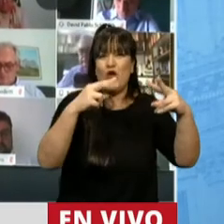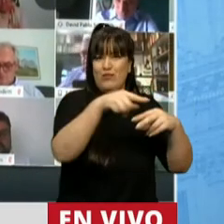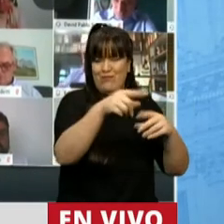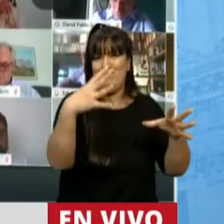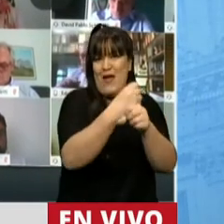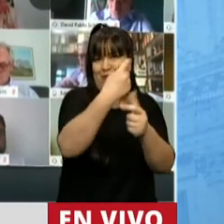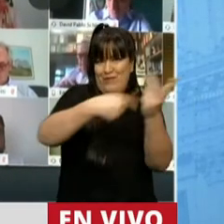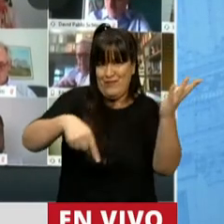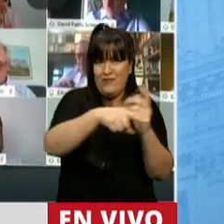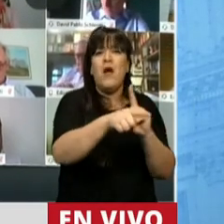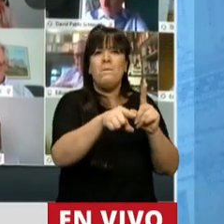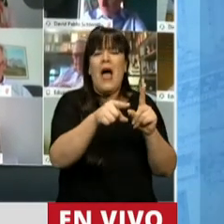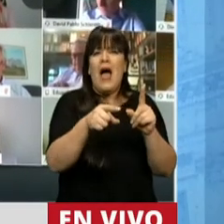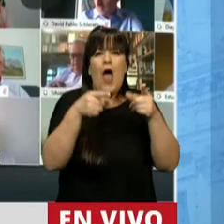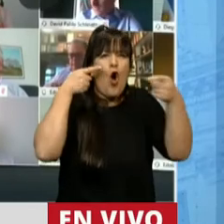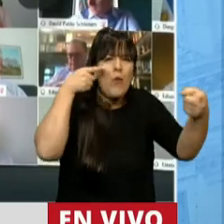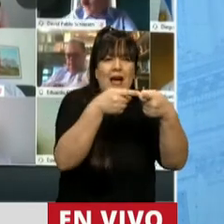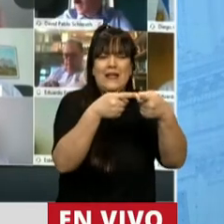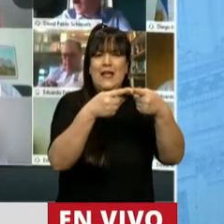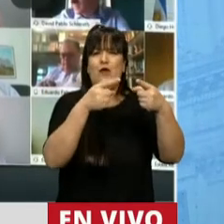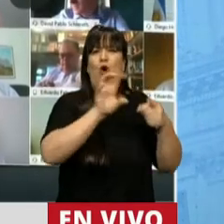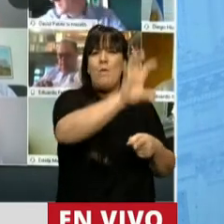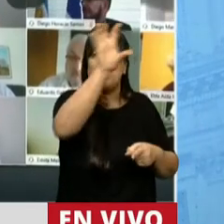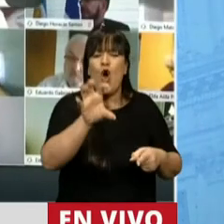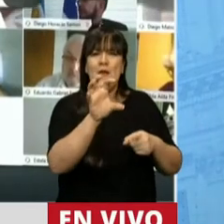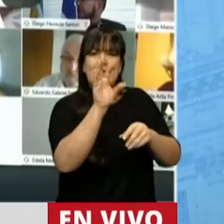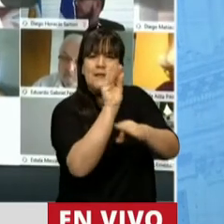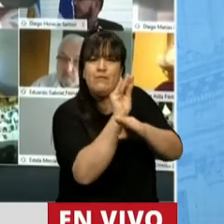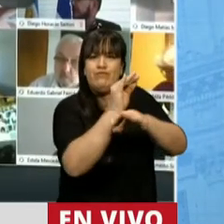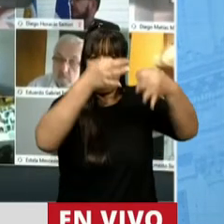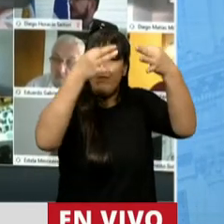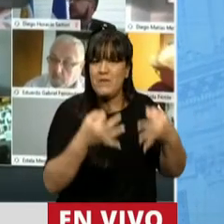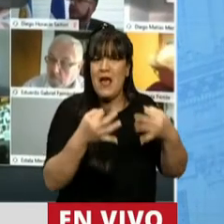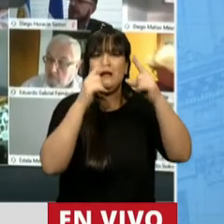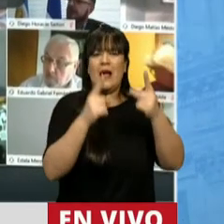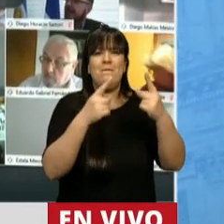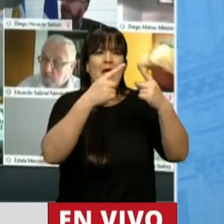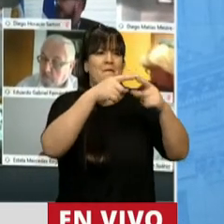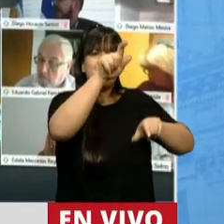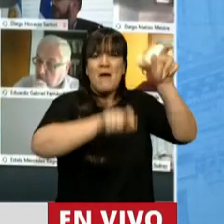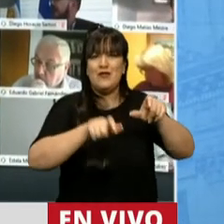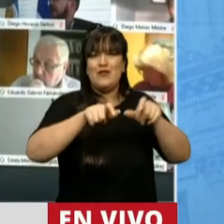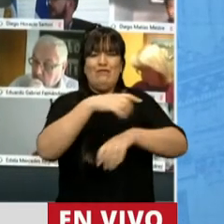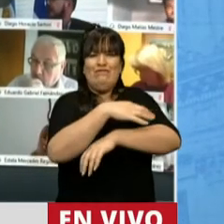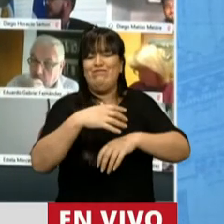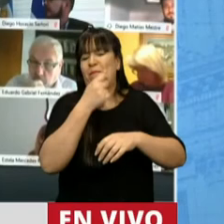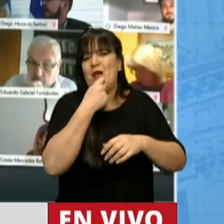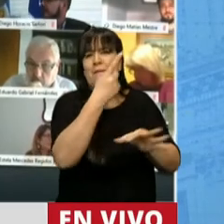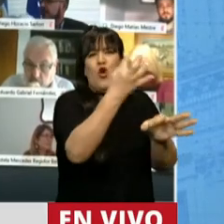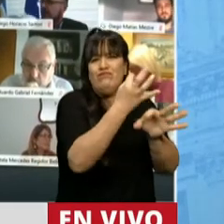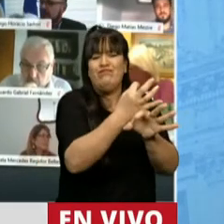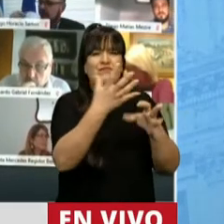el normal funcionamiento de las finanzas provinciales cubriendo los requerimientos de sectores sensibles como salud, educación,